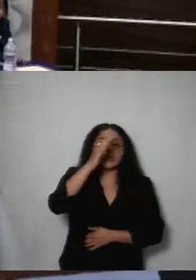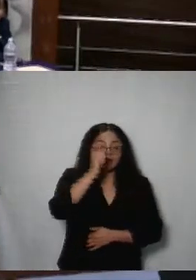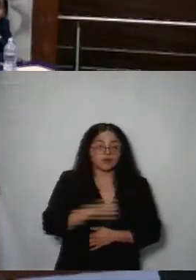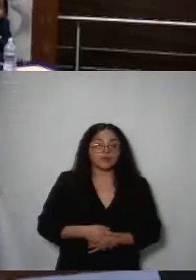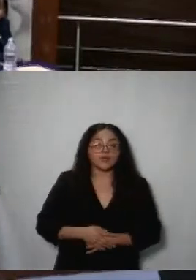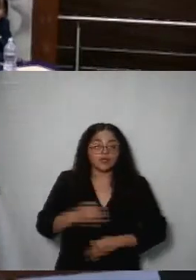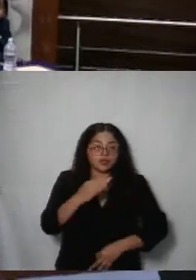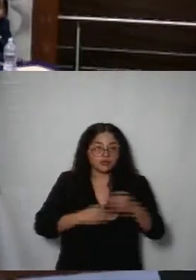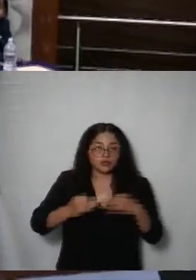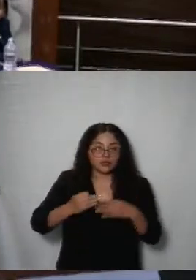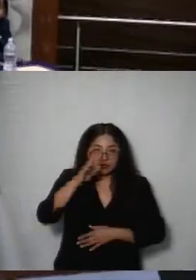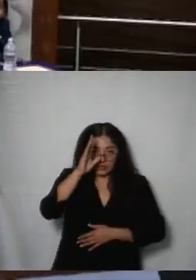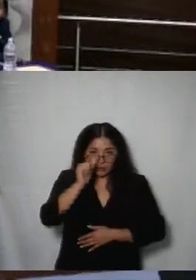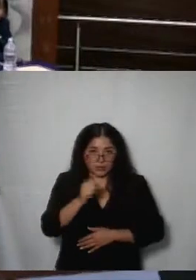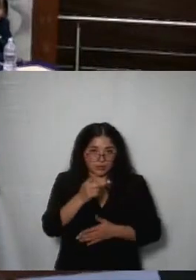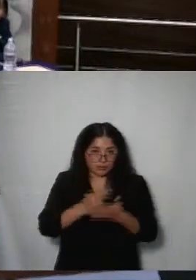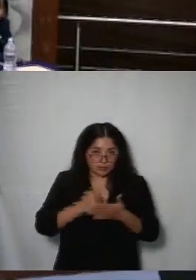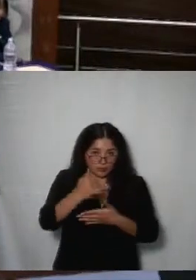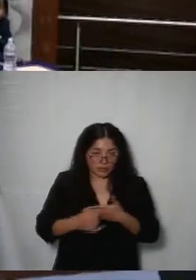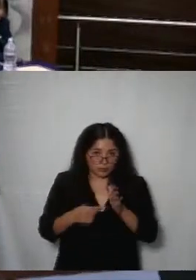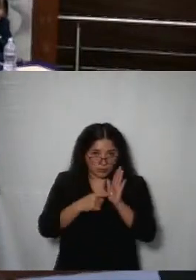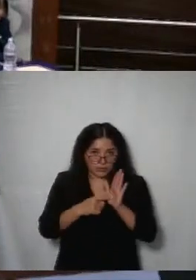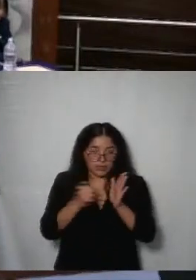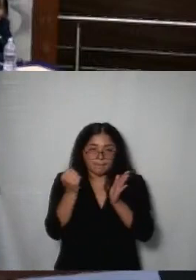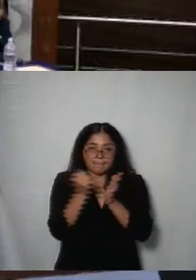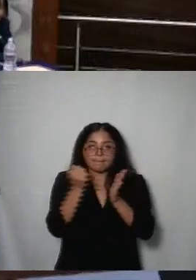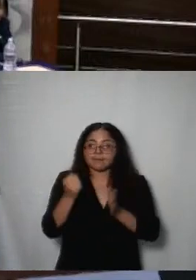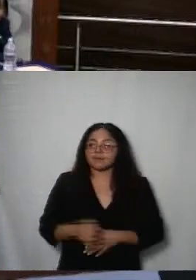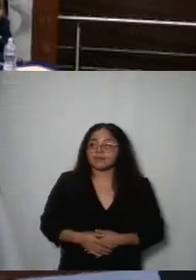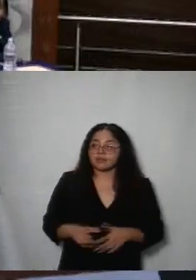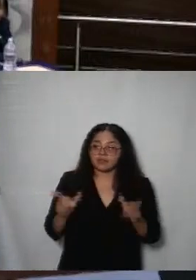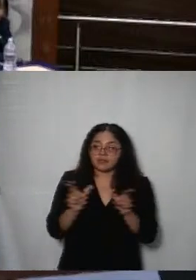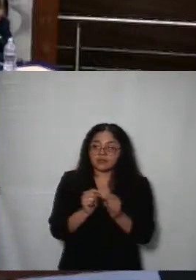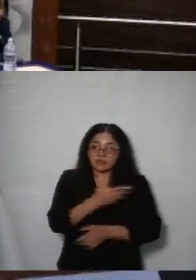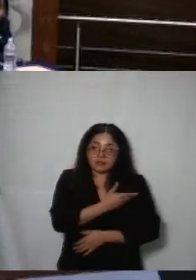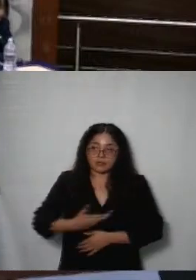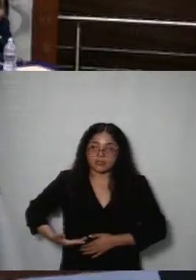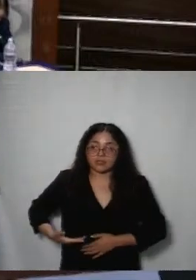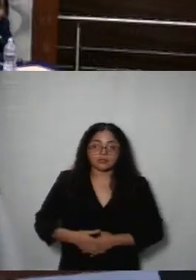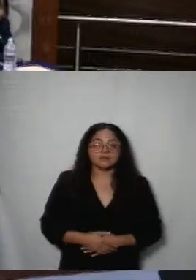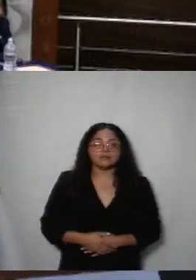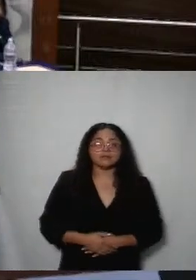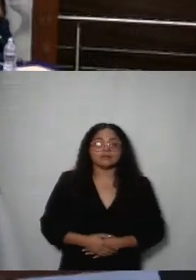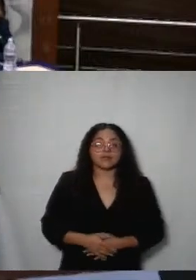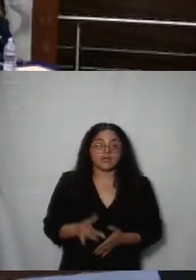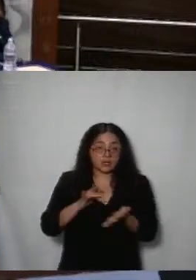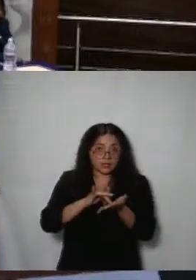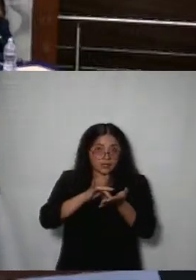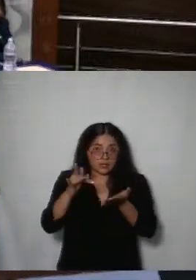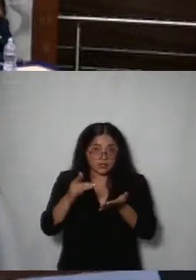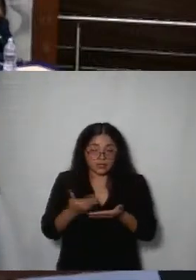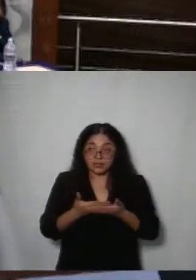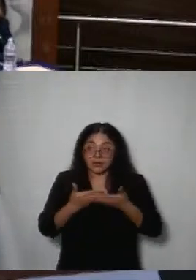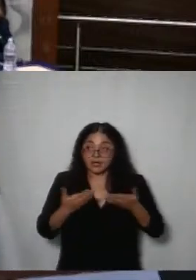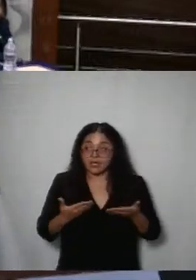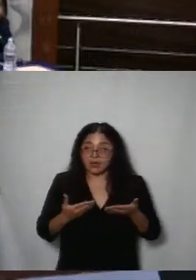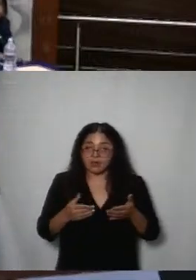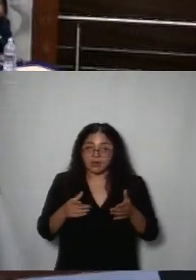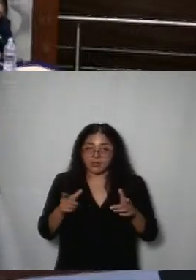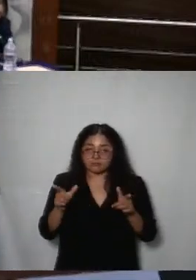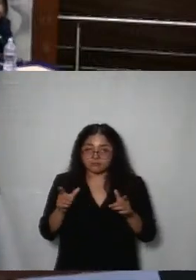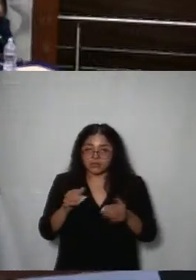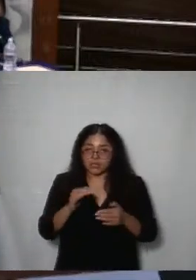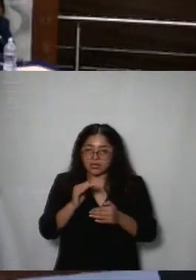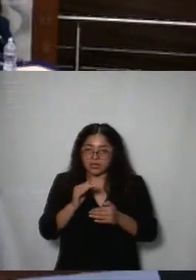Guerrero A favor Se aprueban por unanimidad los 13 proyectos presentados Es cuanto Comisionado Presidente Muchas gracias y con esto